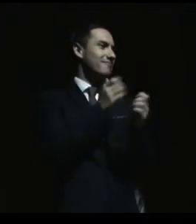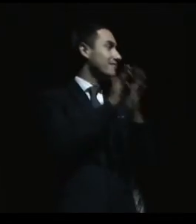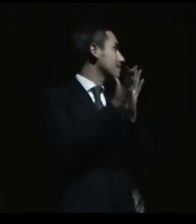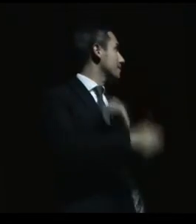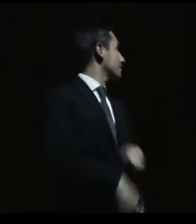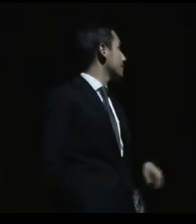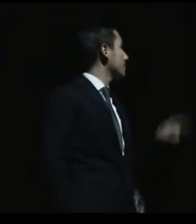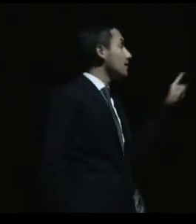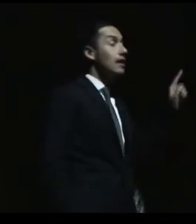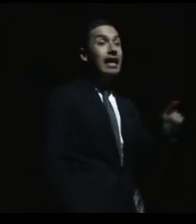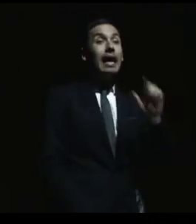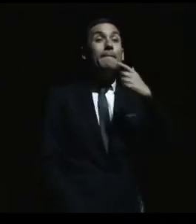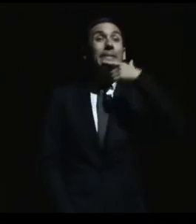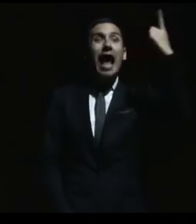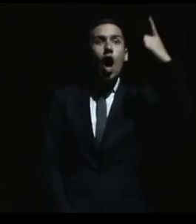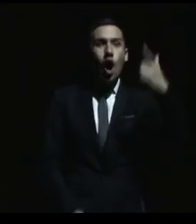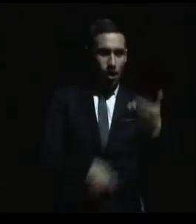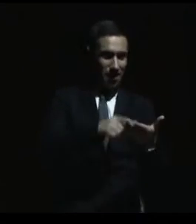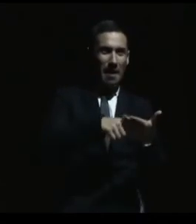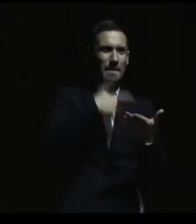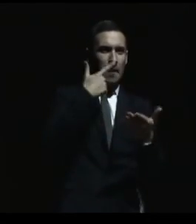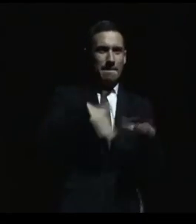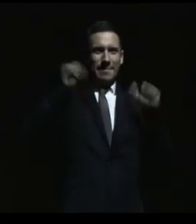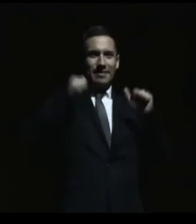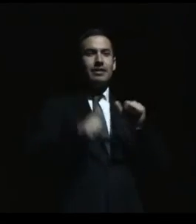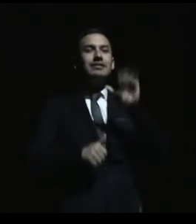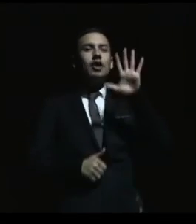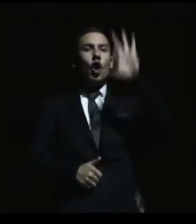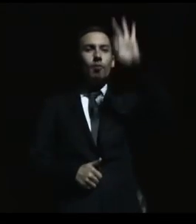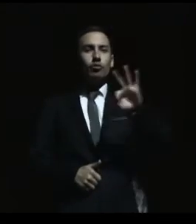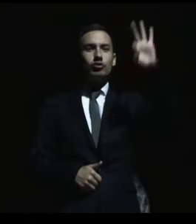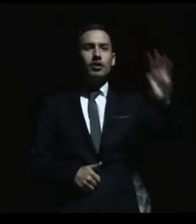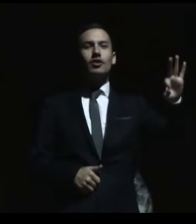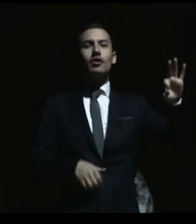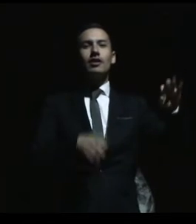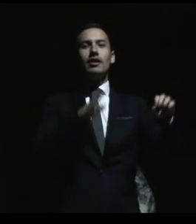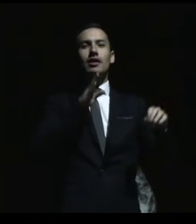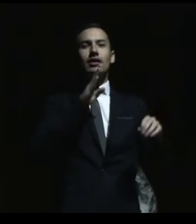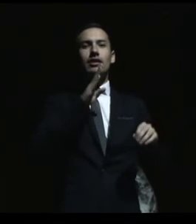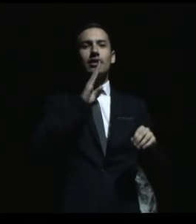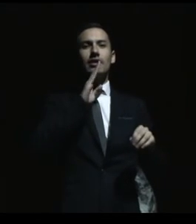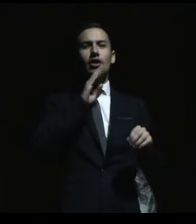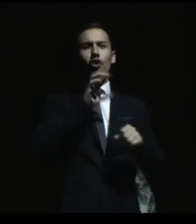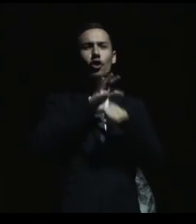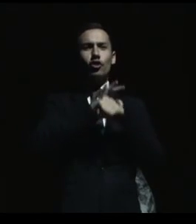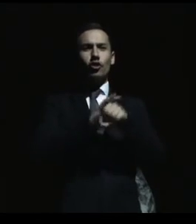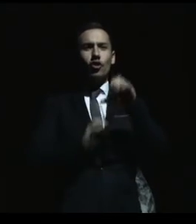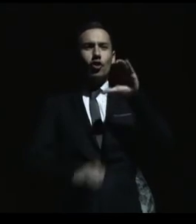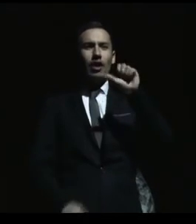5%. El doctor Carlos Méndez,